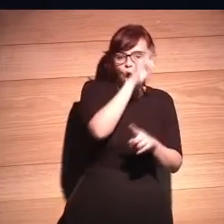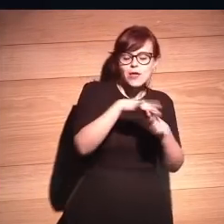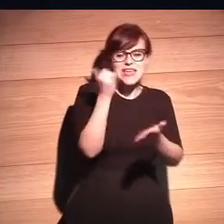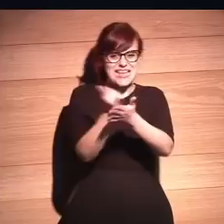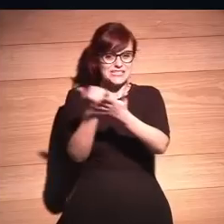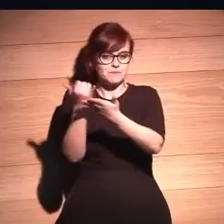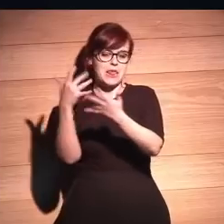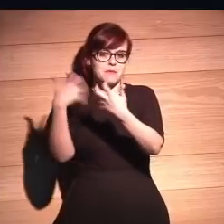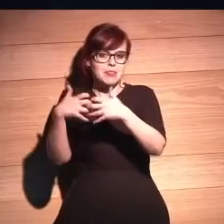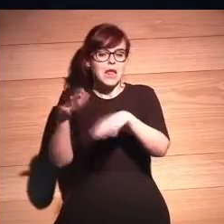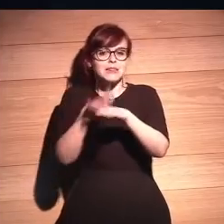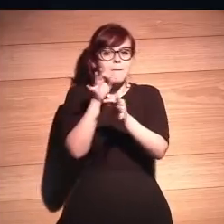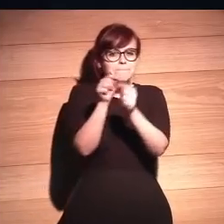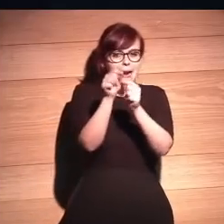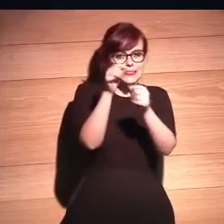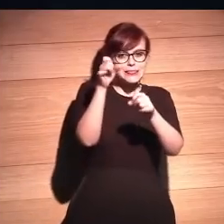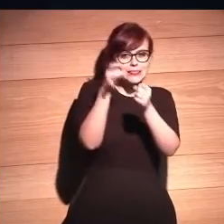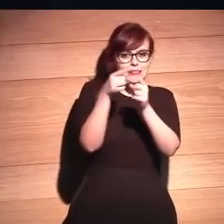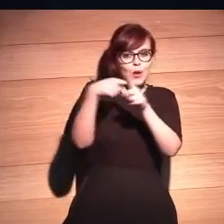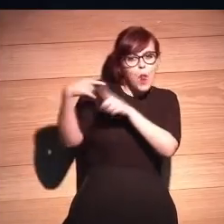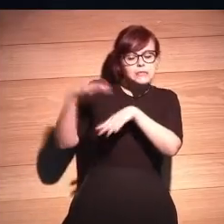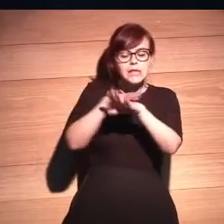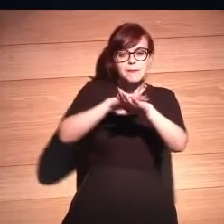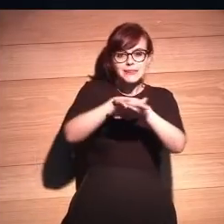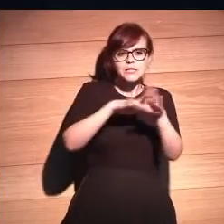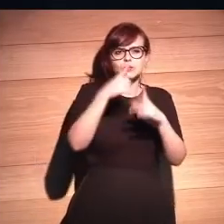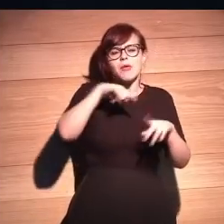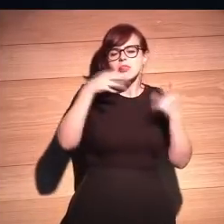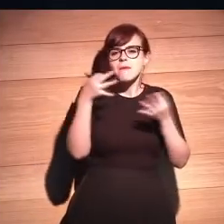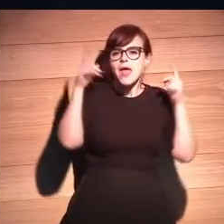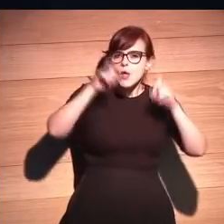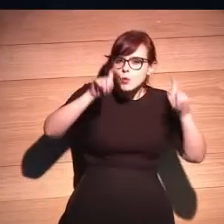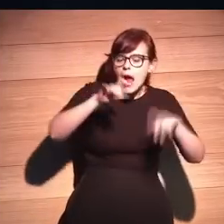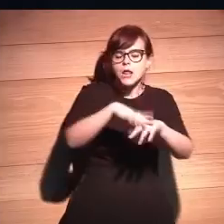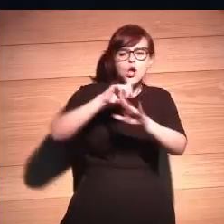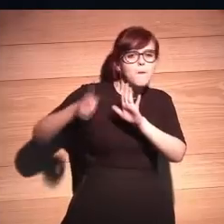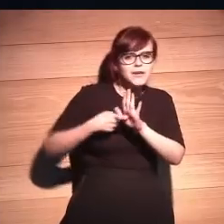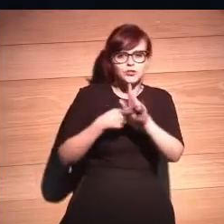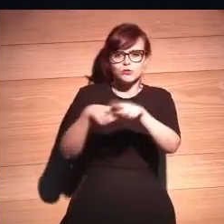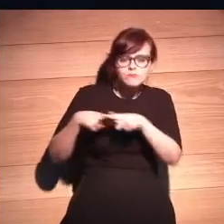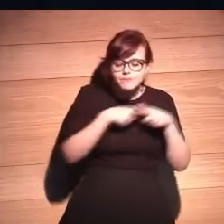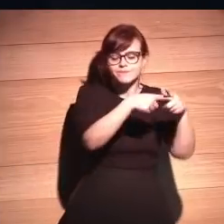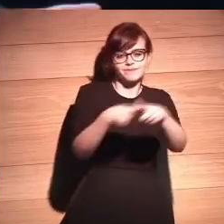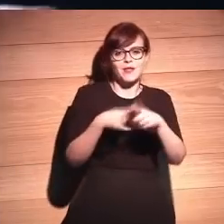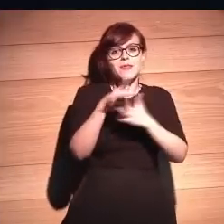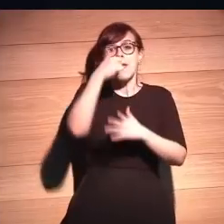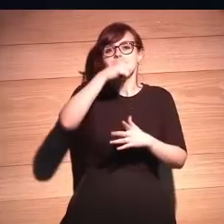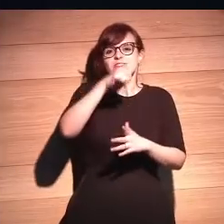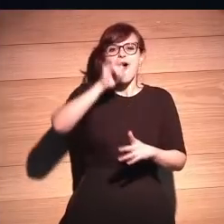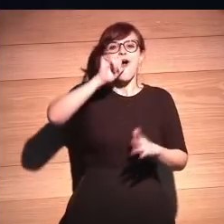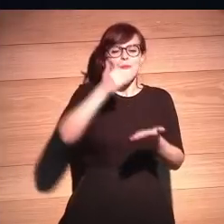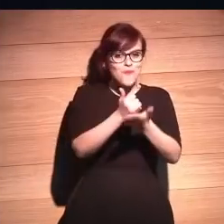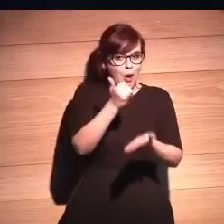experimentales de partículas elementales y yo dije hemos de educarlos de forma completa hay que enseñarles a beber vino